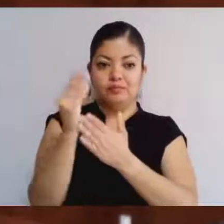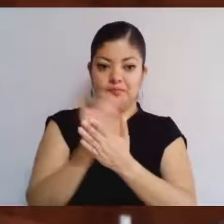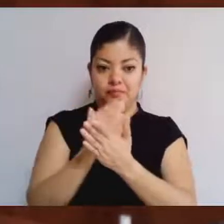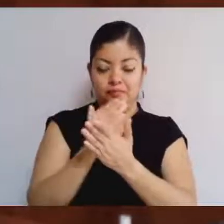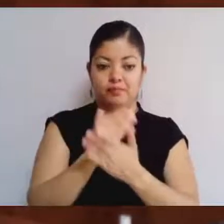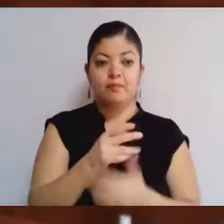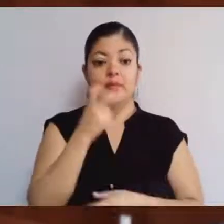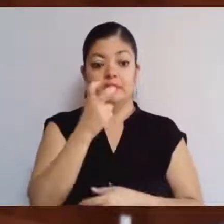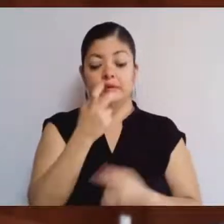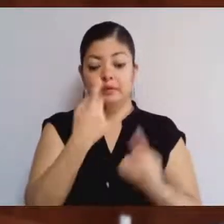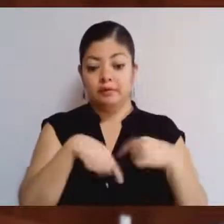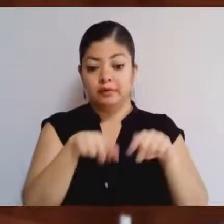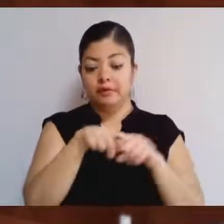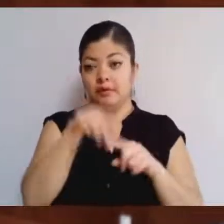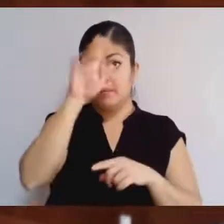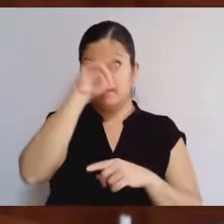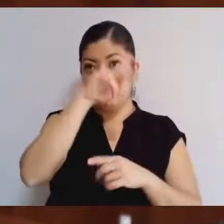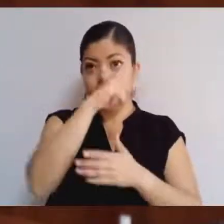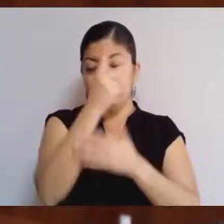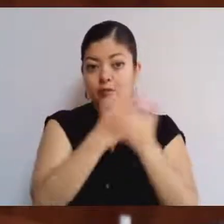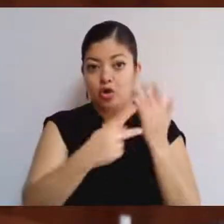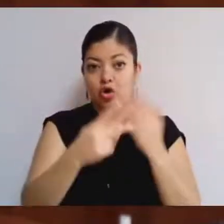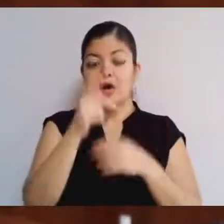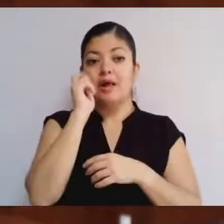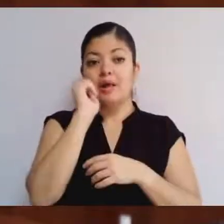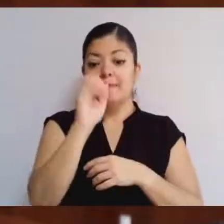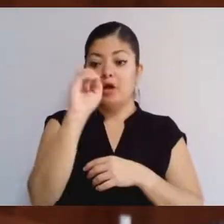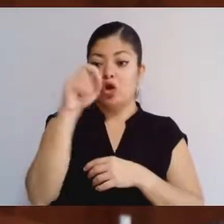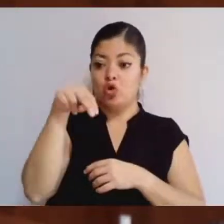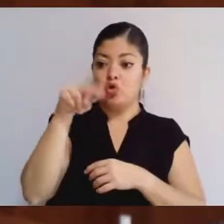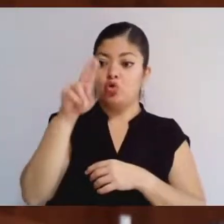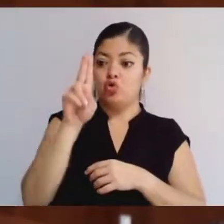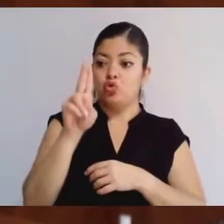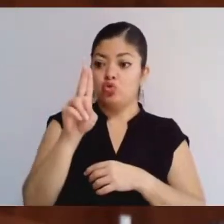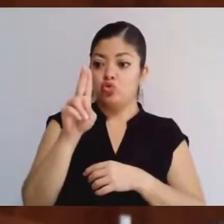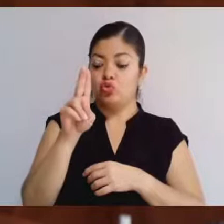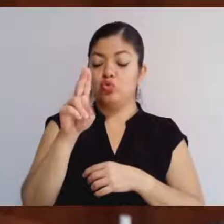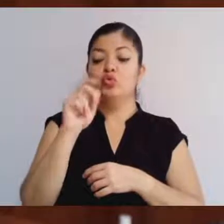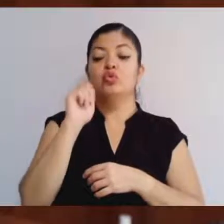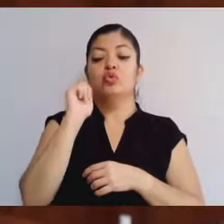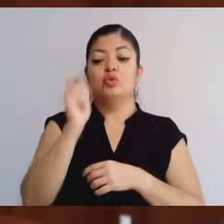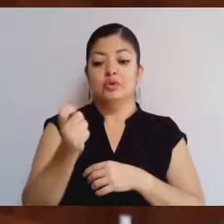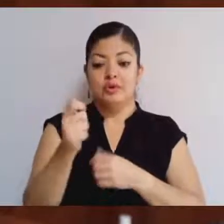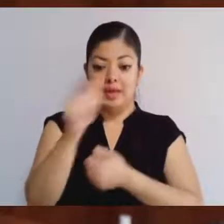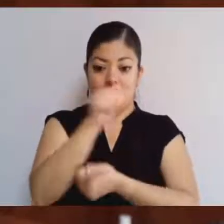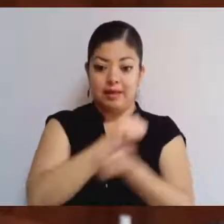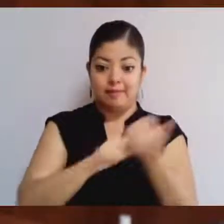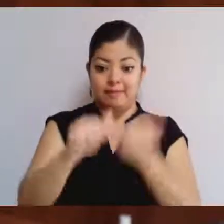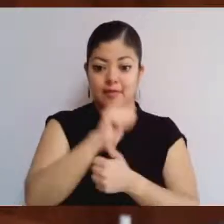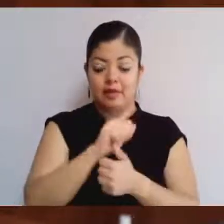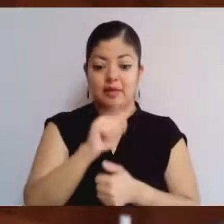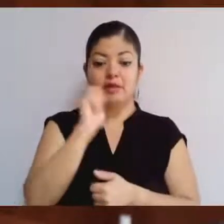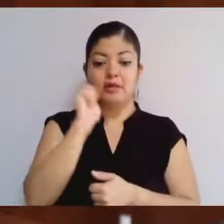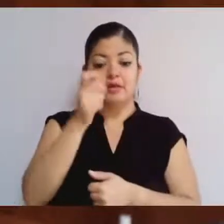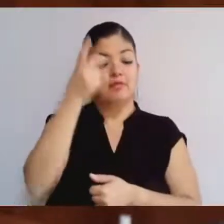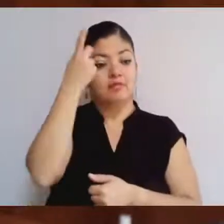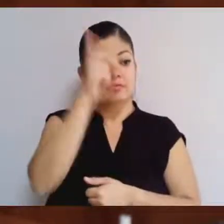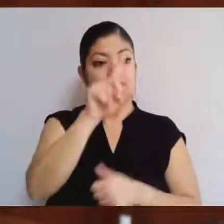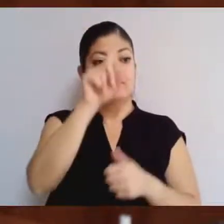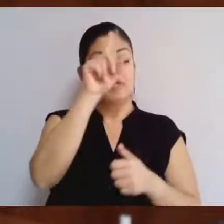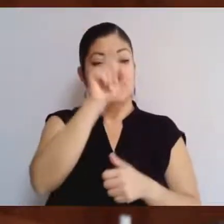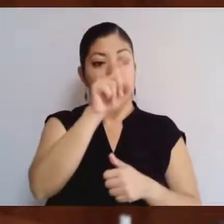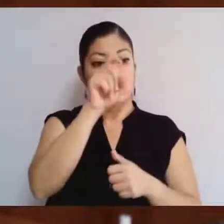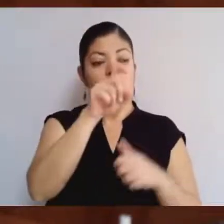De acuerdo con el Programa de Naciones Unidas para el Medio Ambiente, las propiedades físicas y químicas del agua de